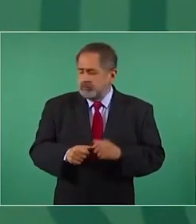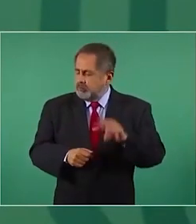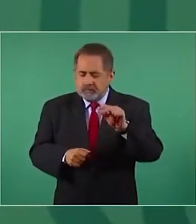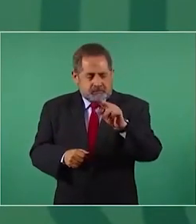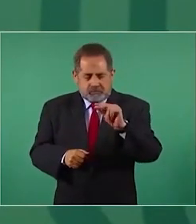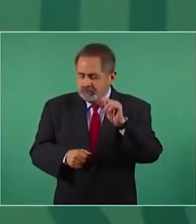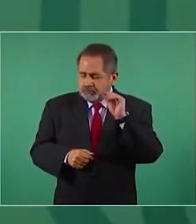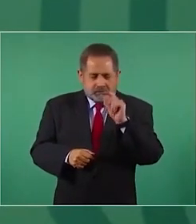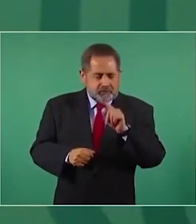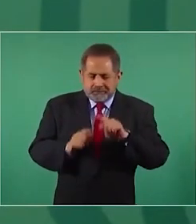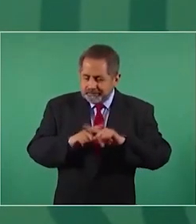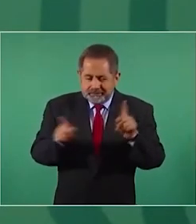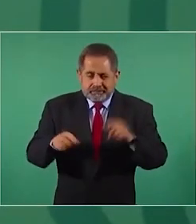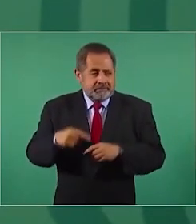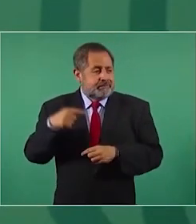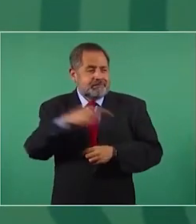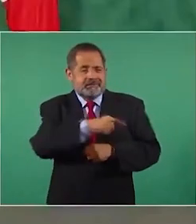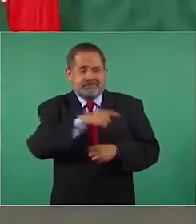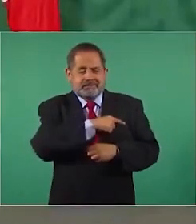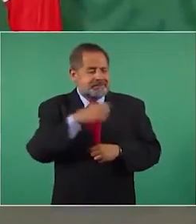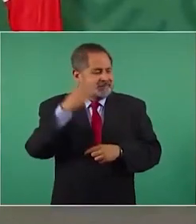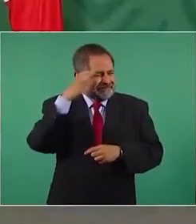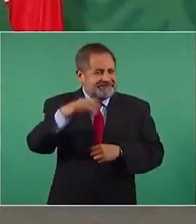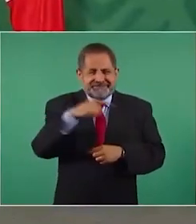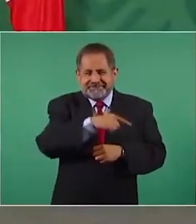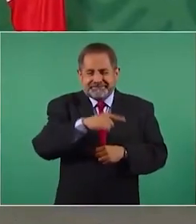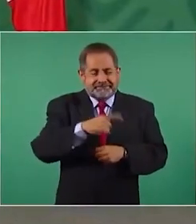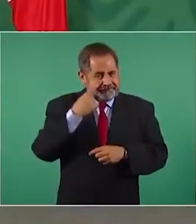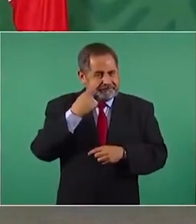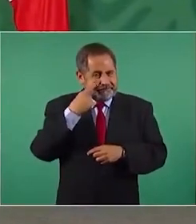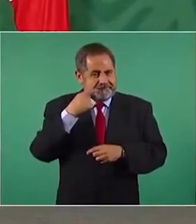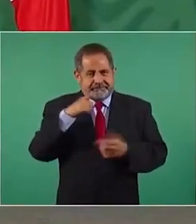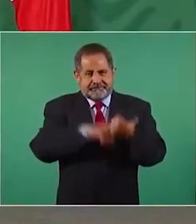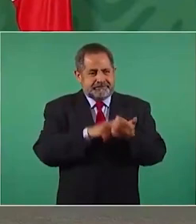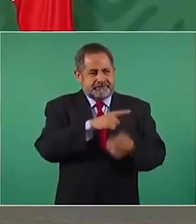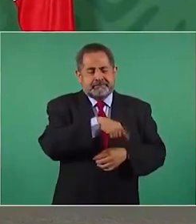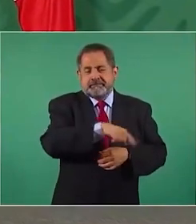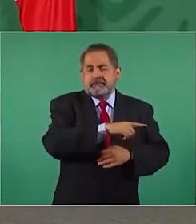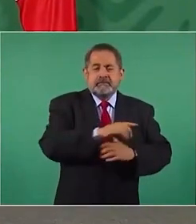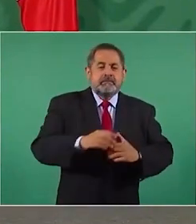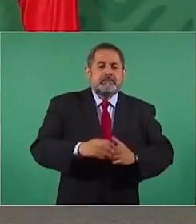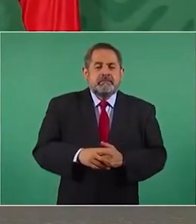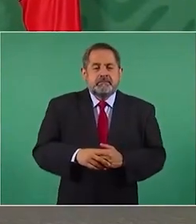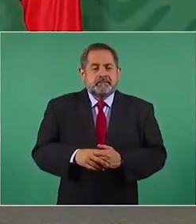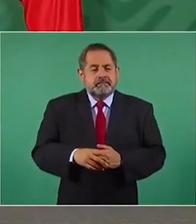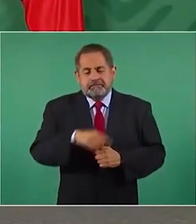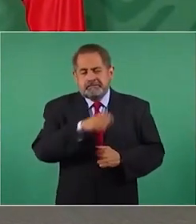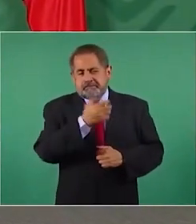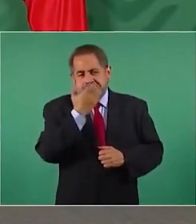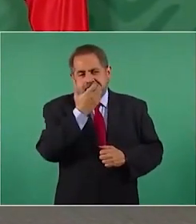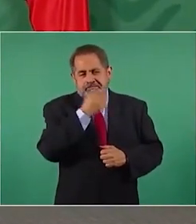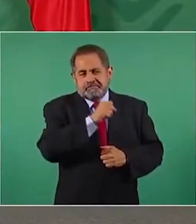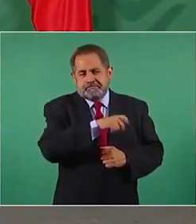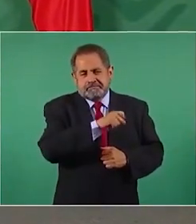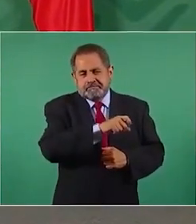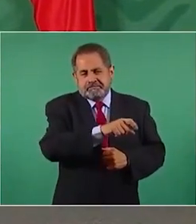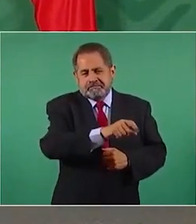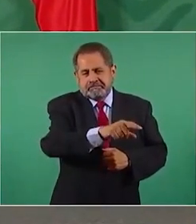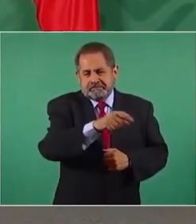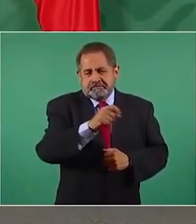la perversidad de estos conservadores corruptos.